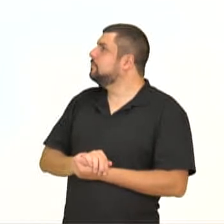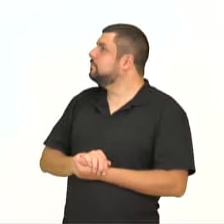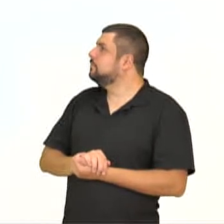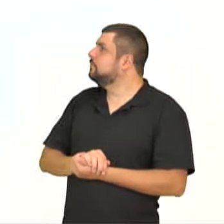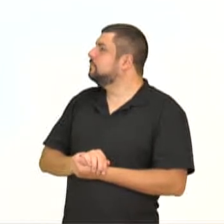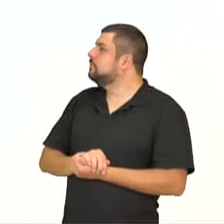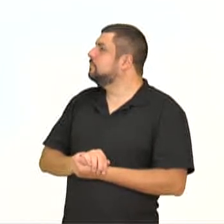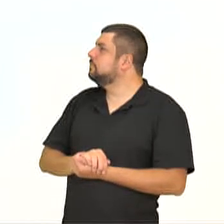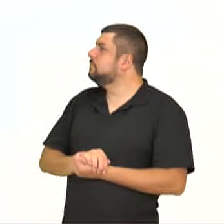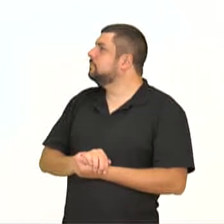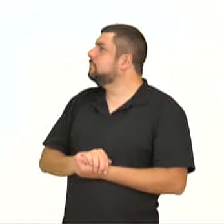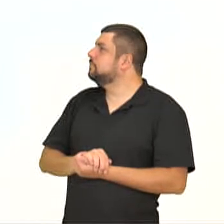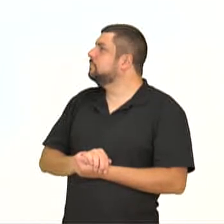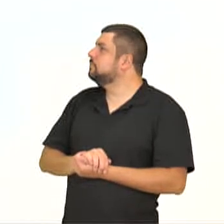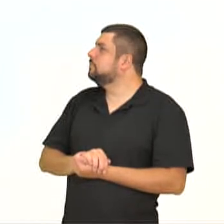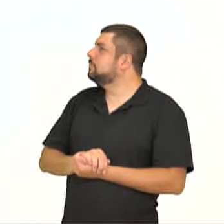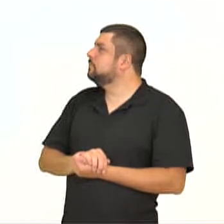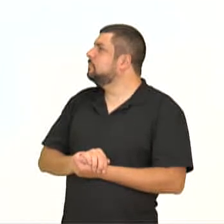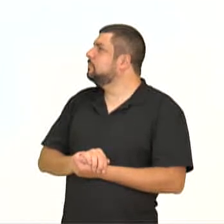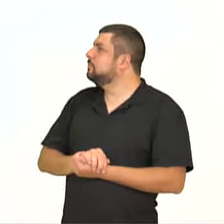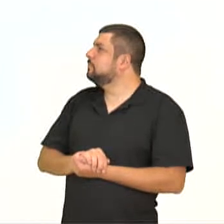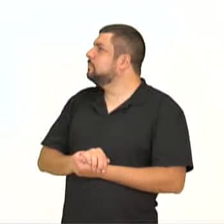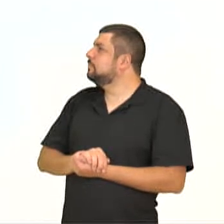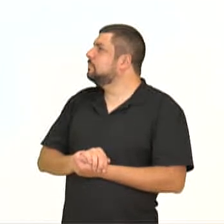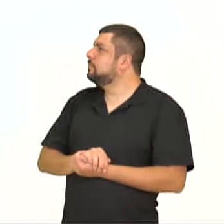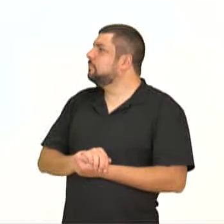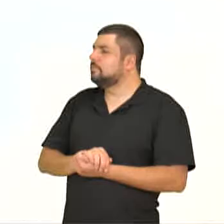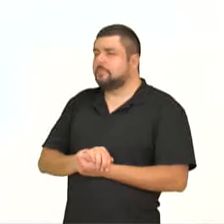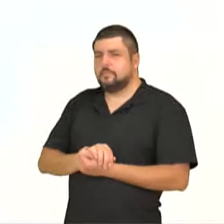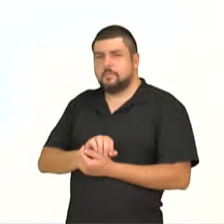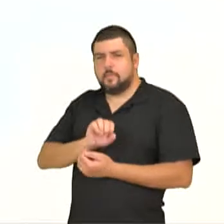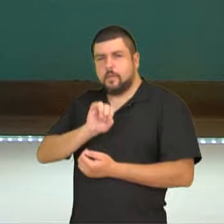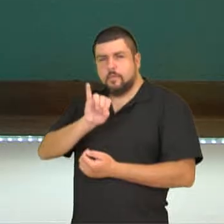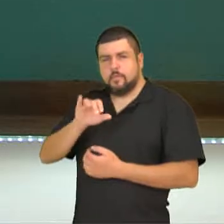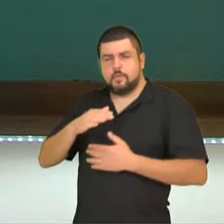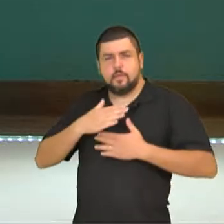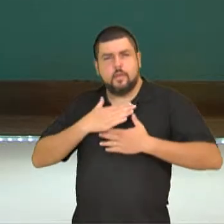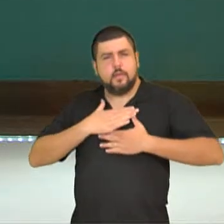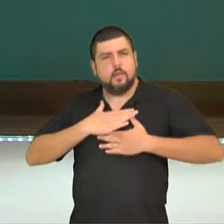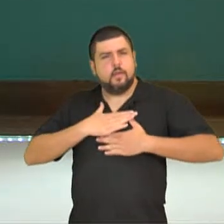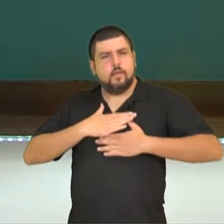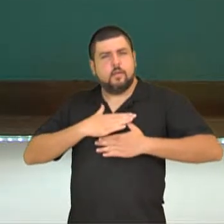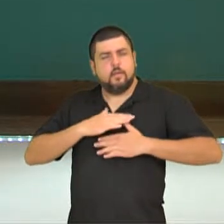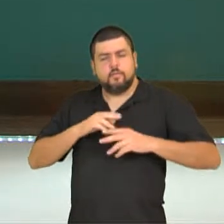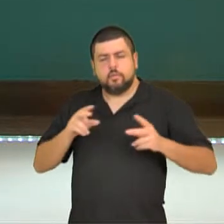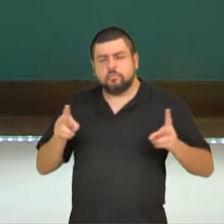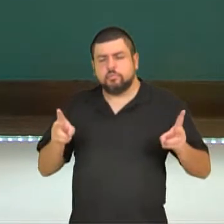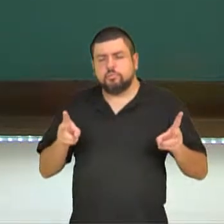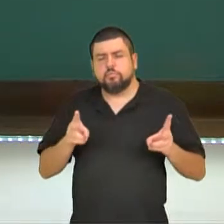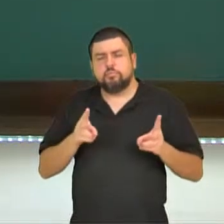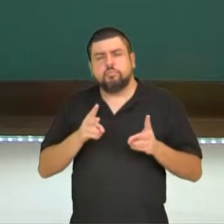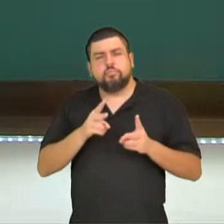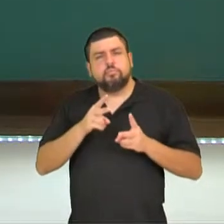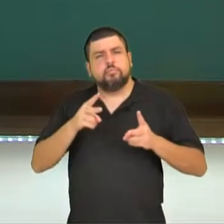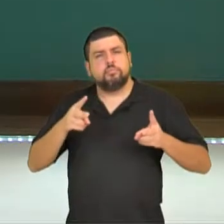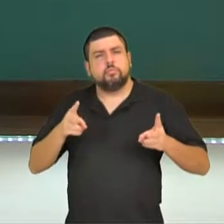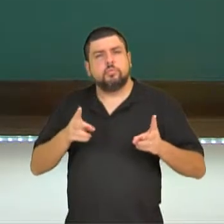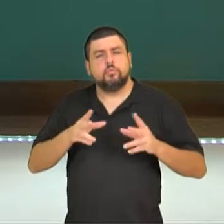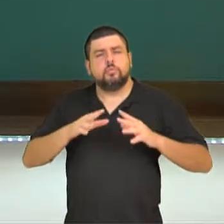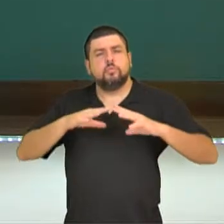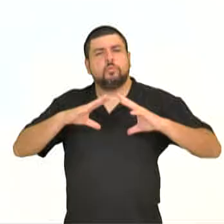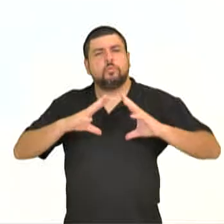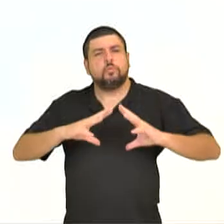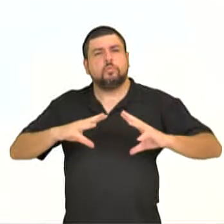brisa parece viento. Mira que bonito, ¿no? ¿Qué se entiende entonces por Haikai?